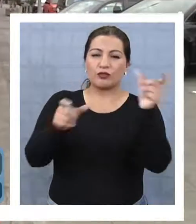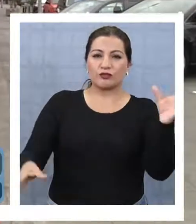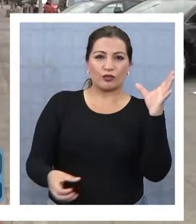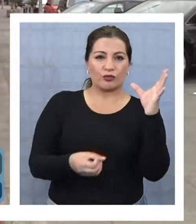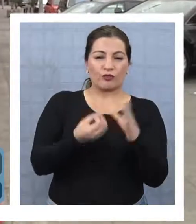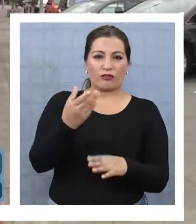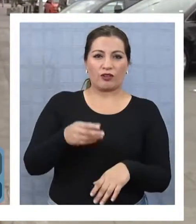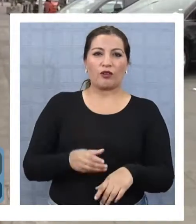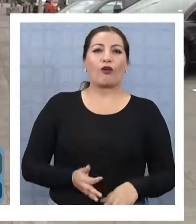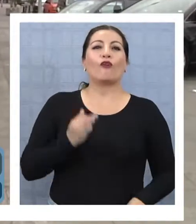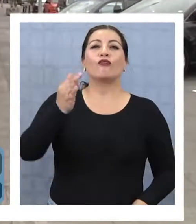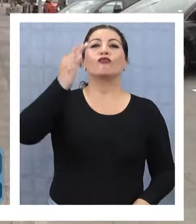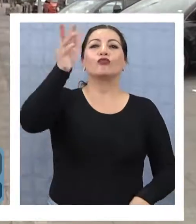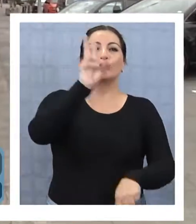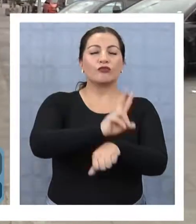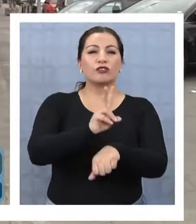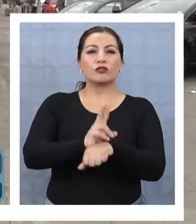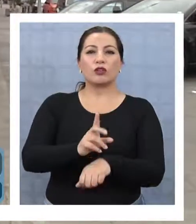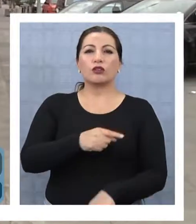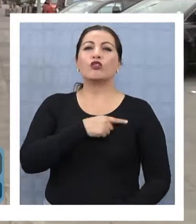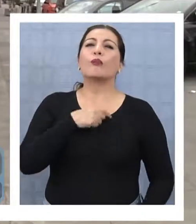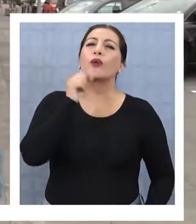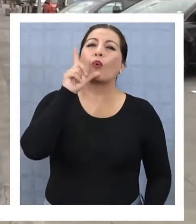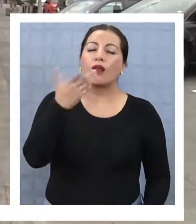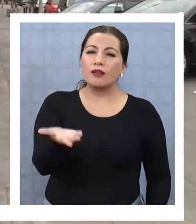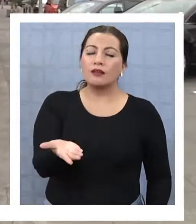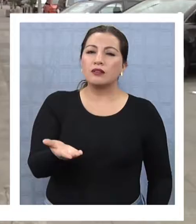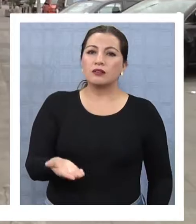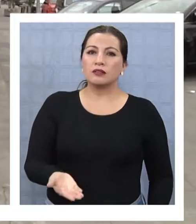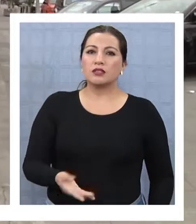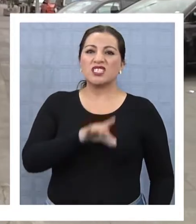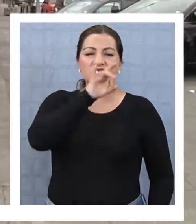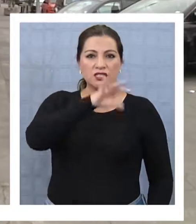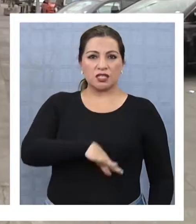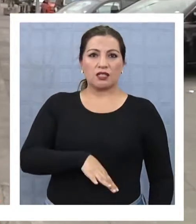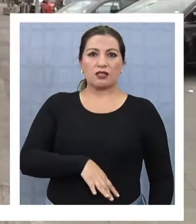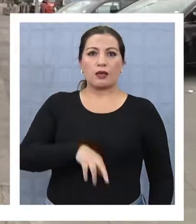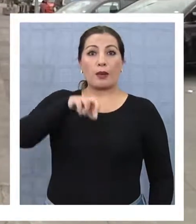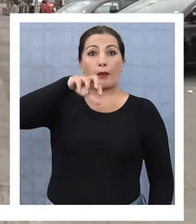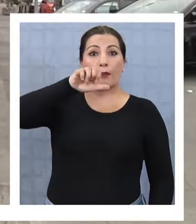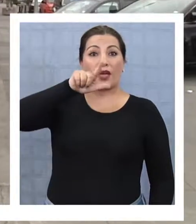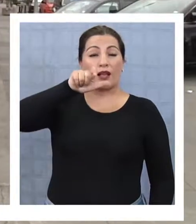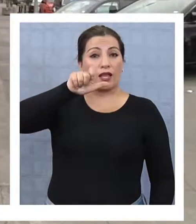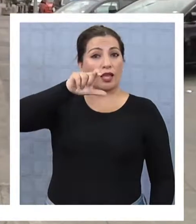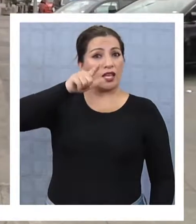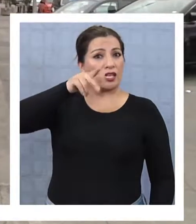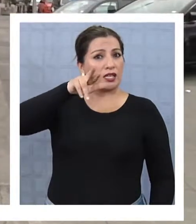director técnico. ¿Quién le suena? Por ser chileno me gustaría el Pellegrini.